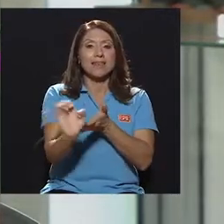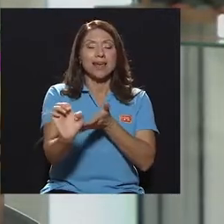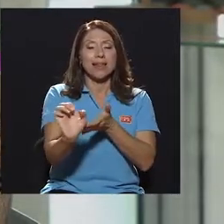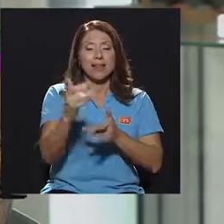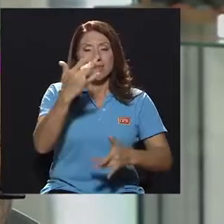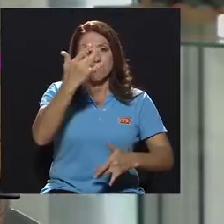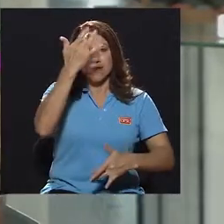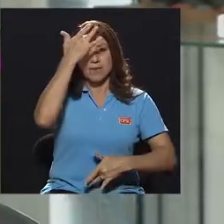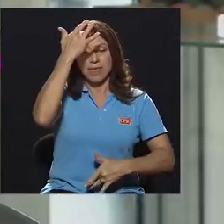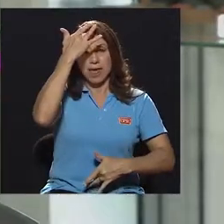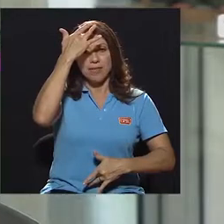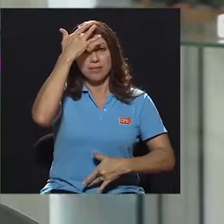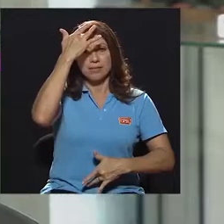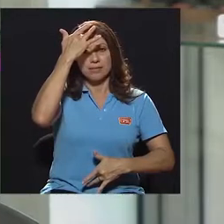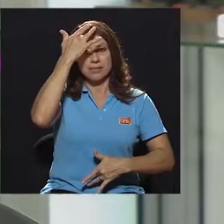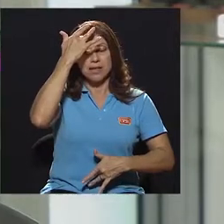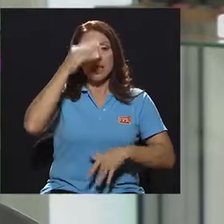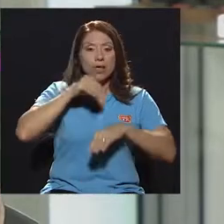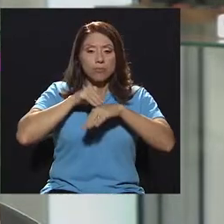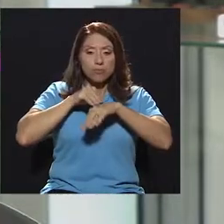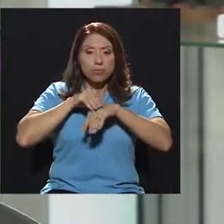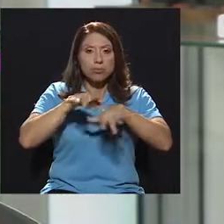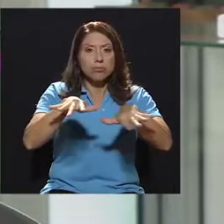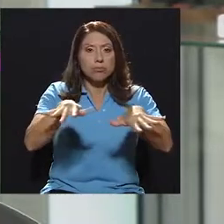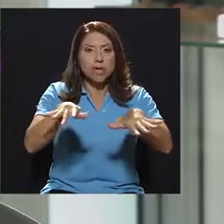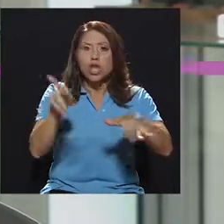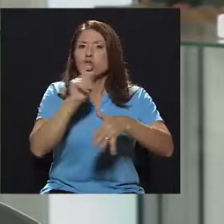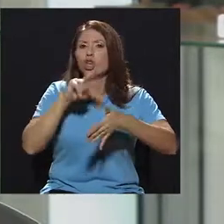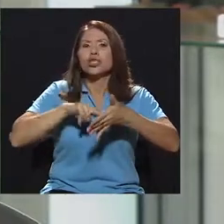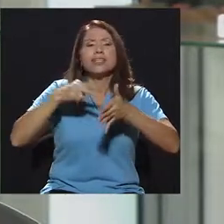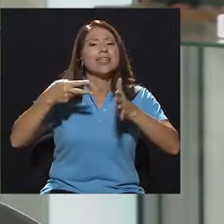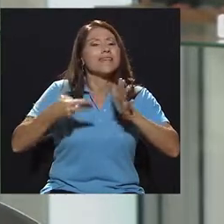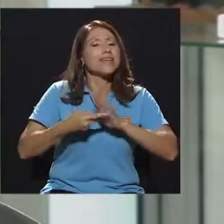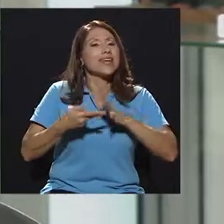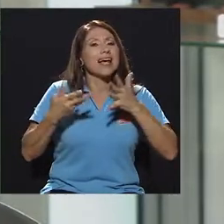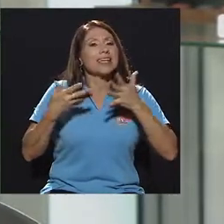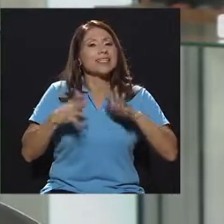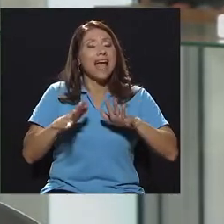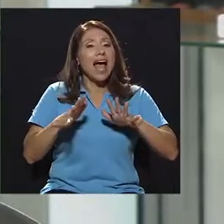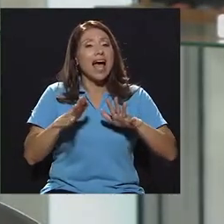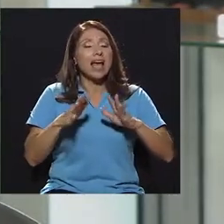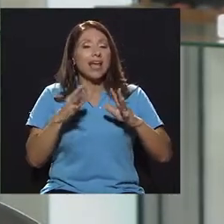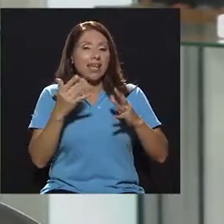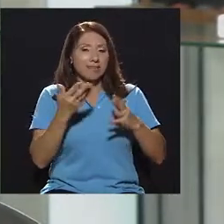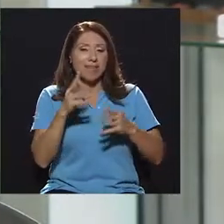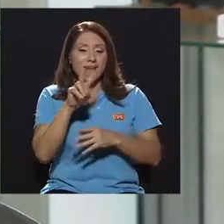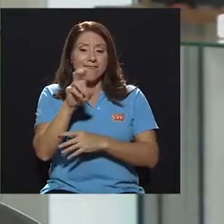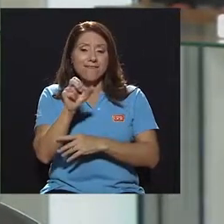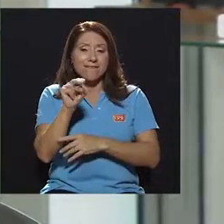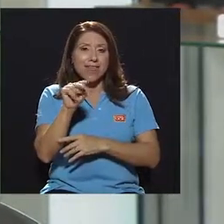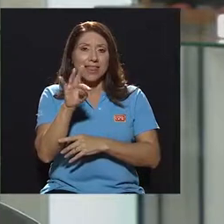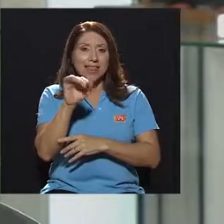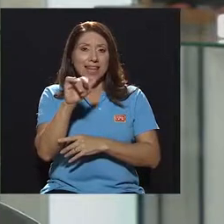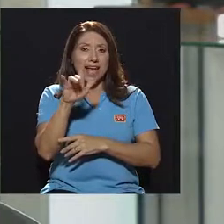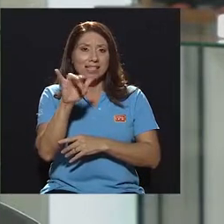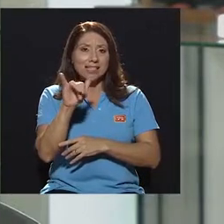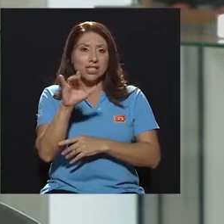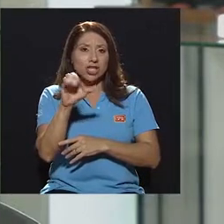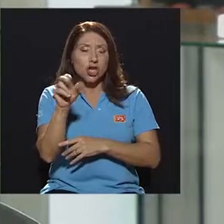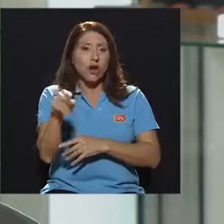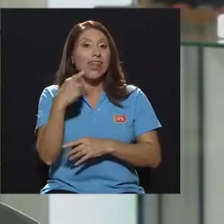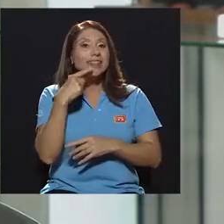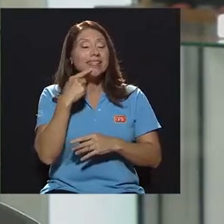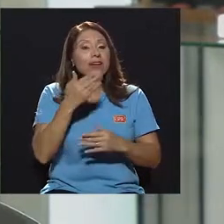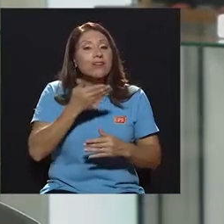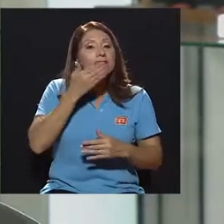evitar enfermedades que puedan que puedan ser contagiosas. O sea, no es que sea eliminado la ventilación o como se conoce la